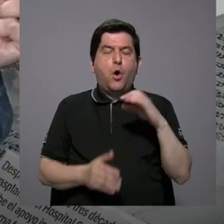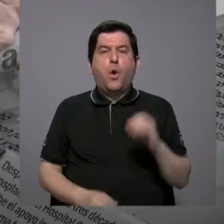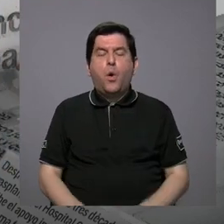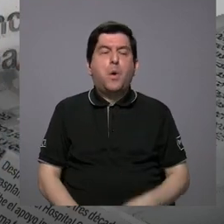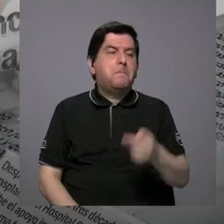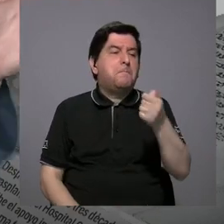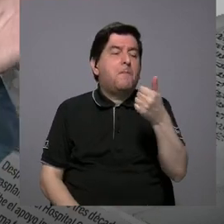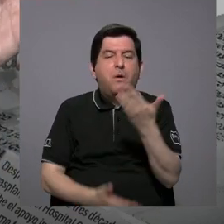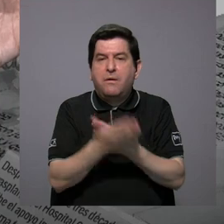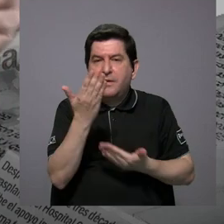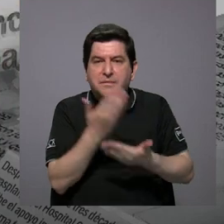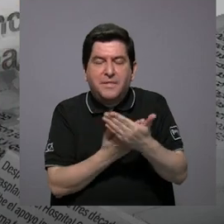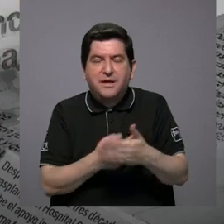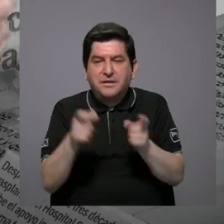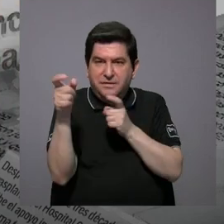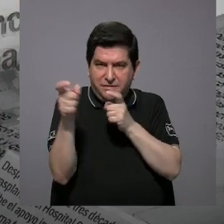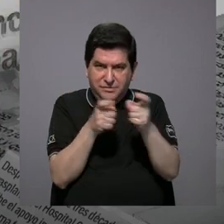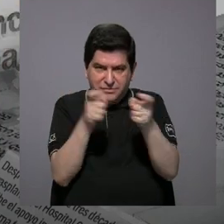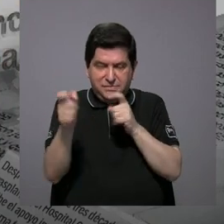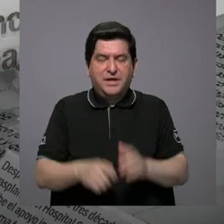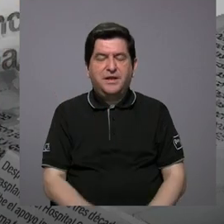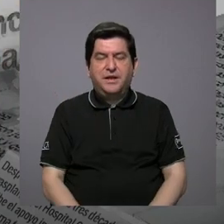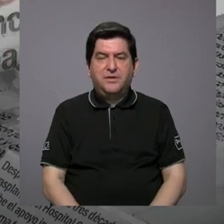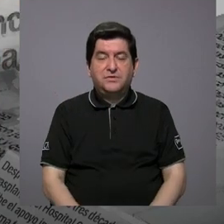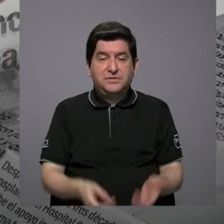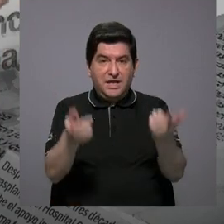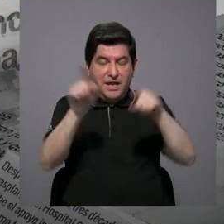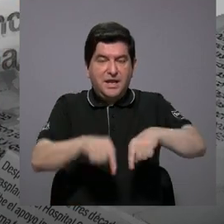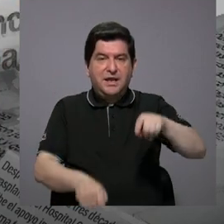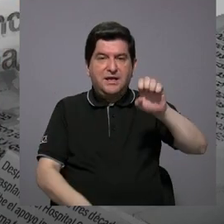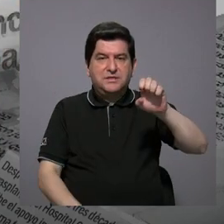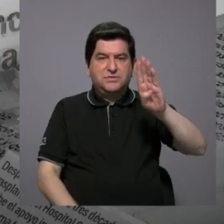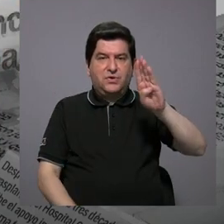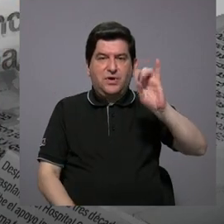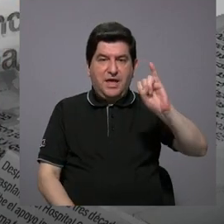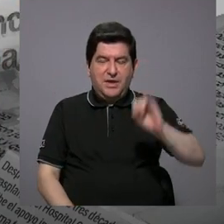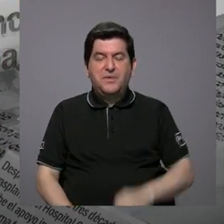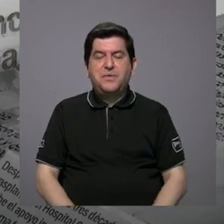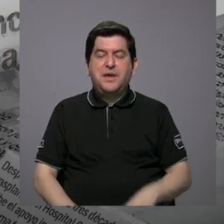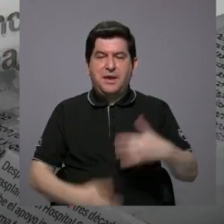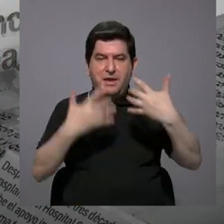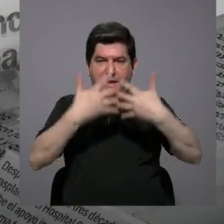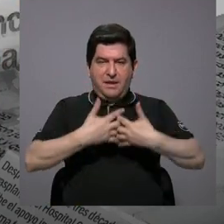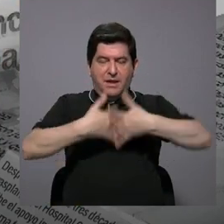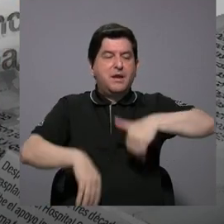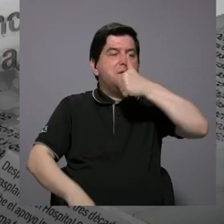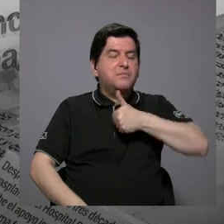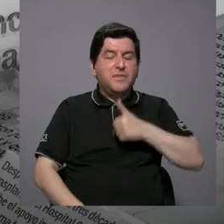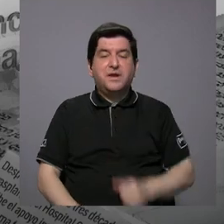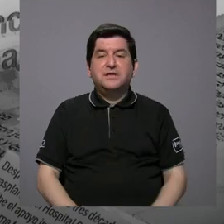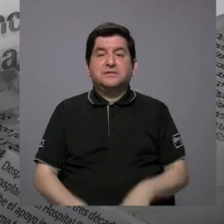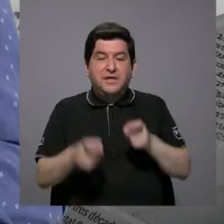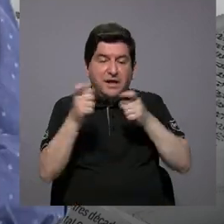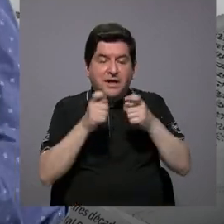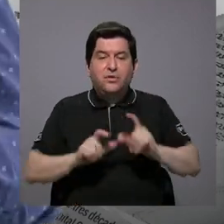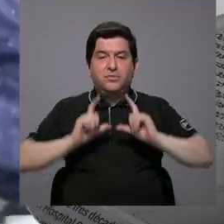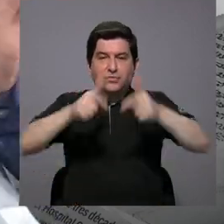oligopolio el manejo de EBI como empresa privada en los rellenos sanitarios.